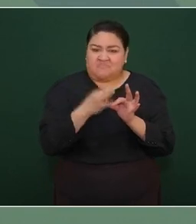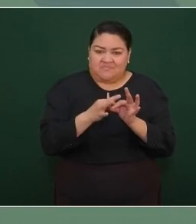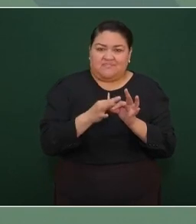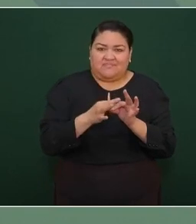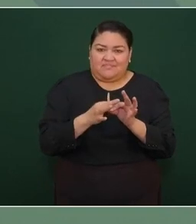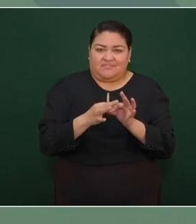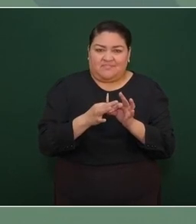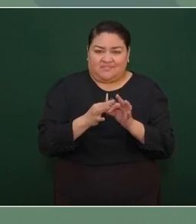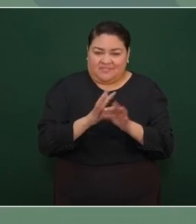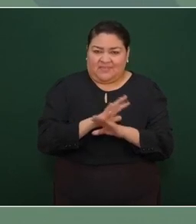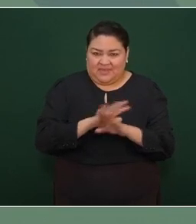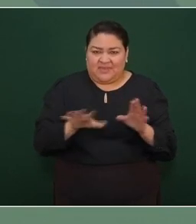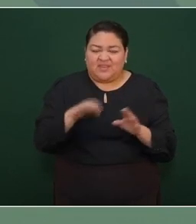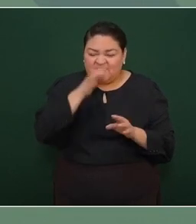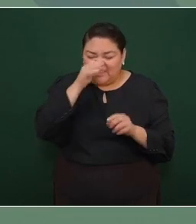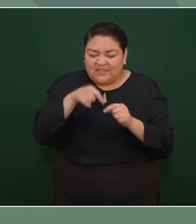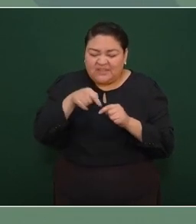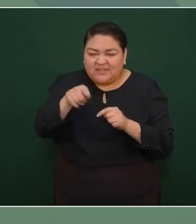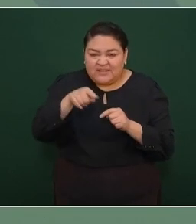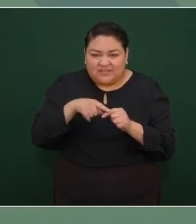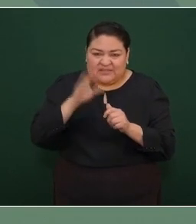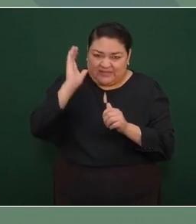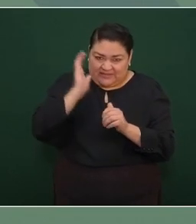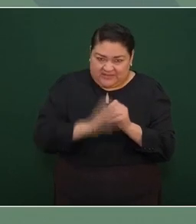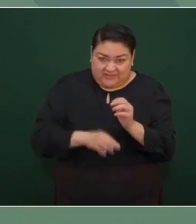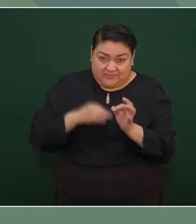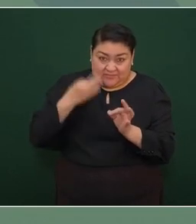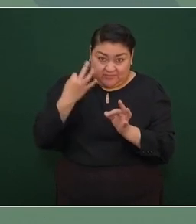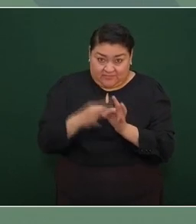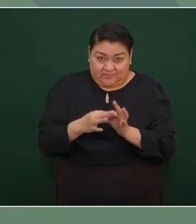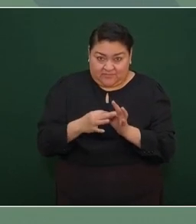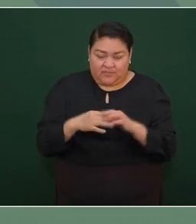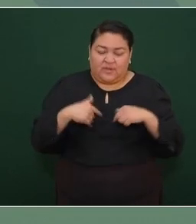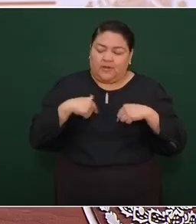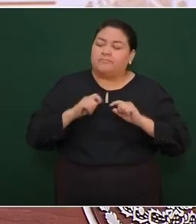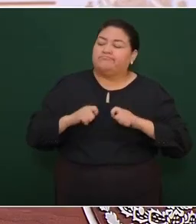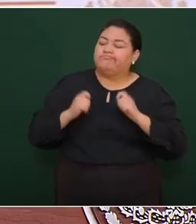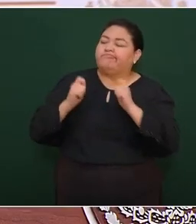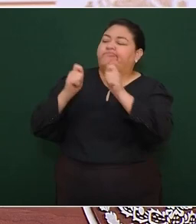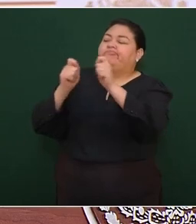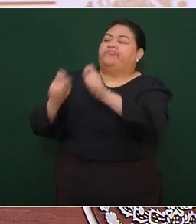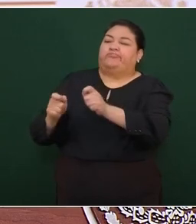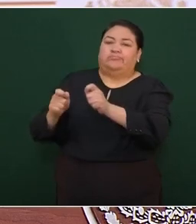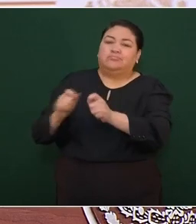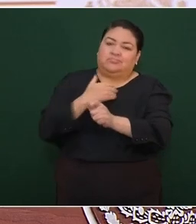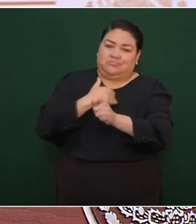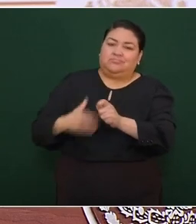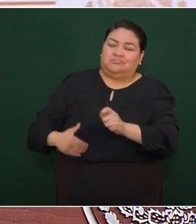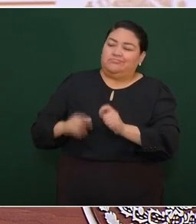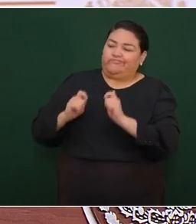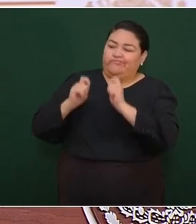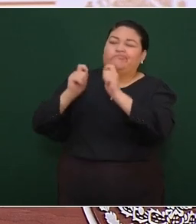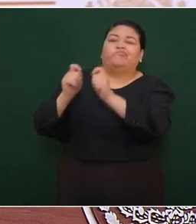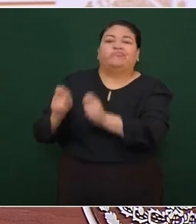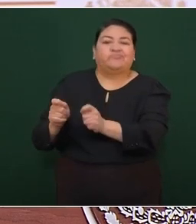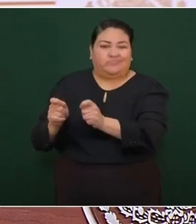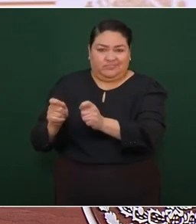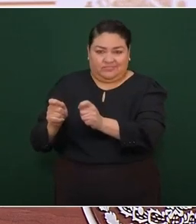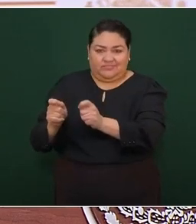ya voy a terminar voy a entregar el mandato y